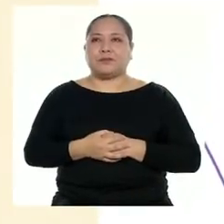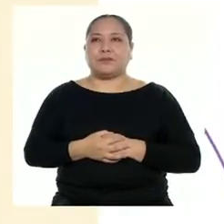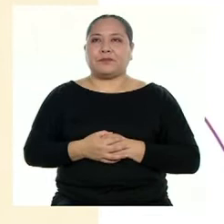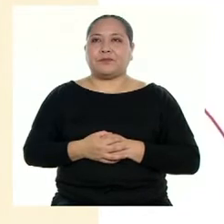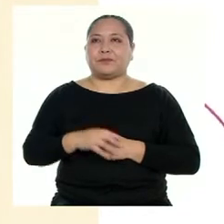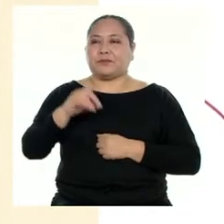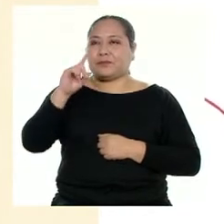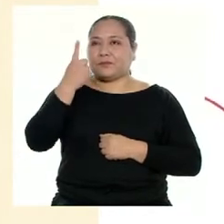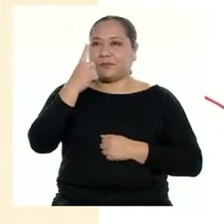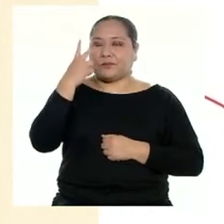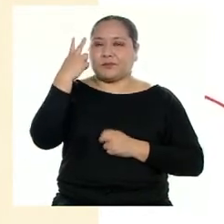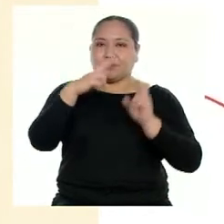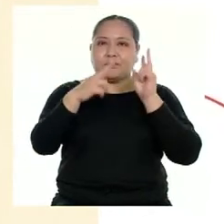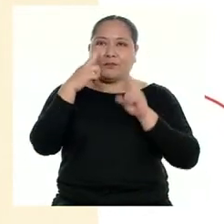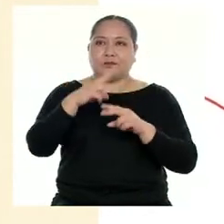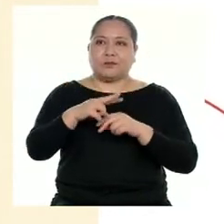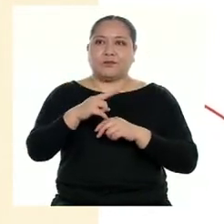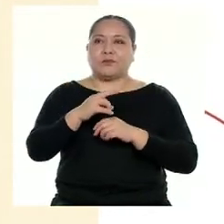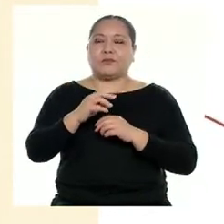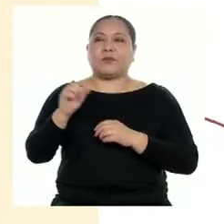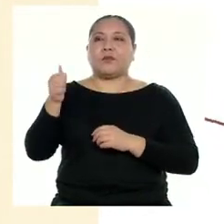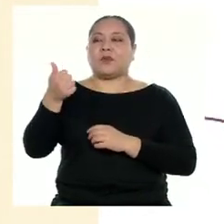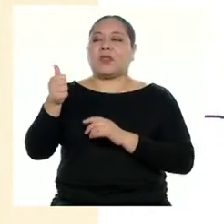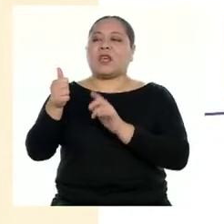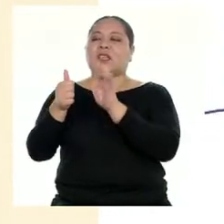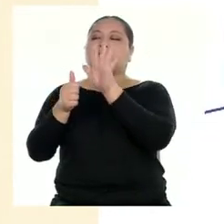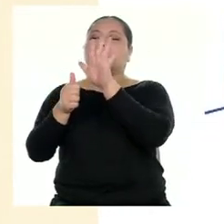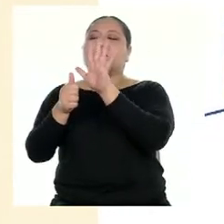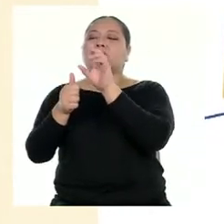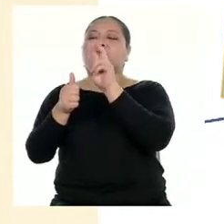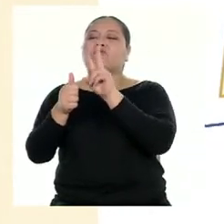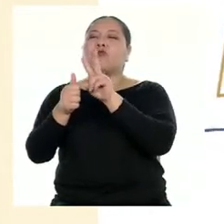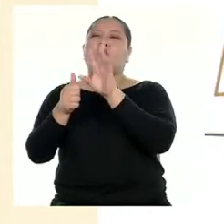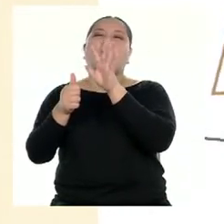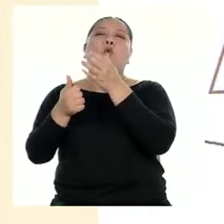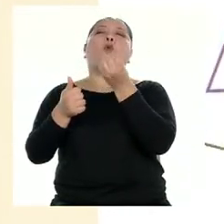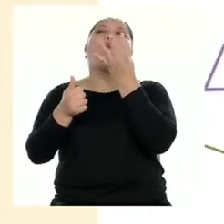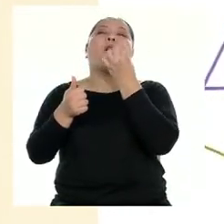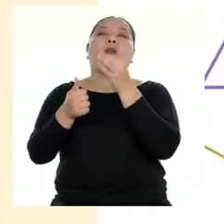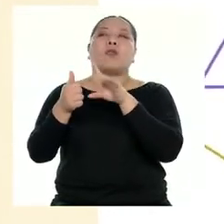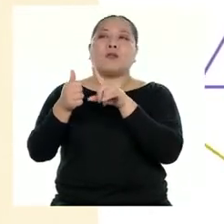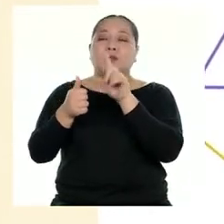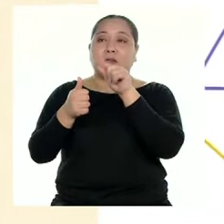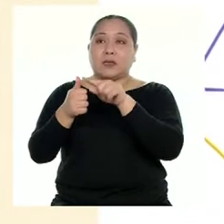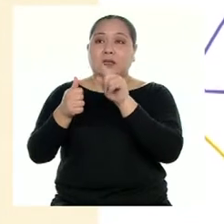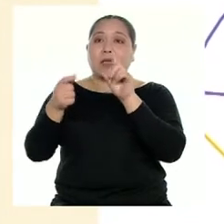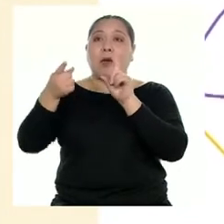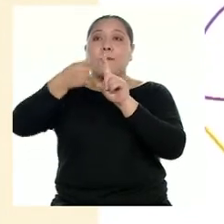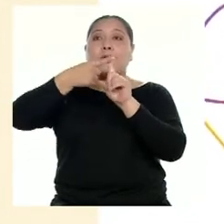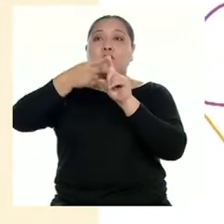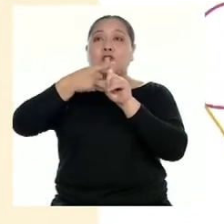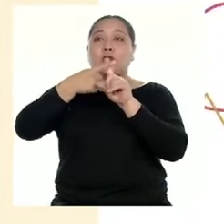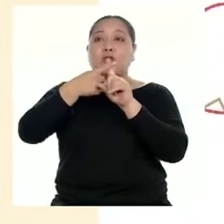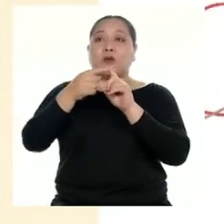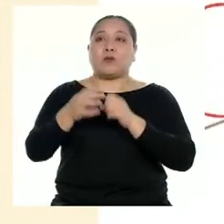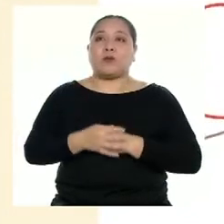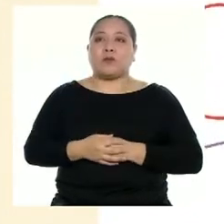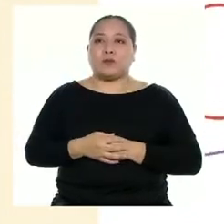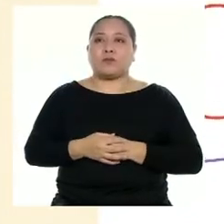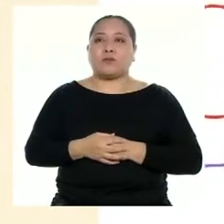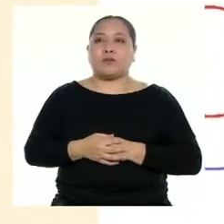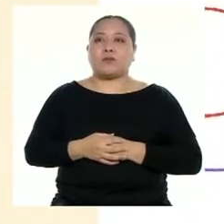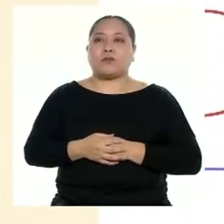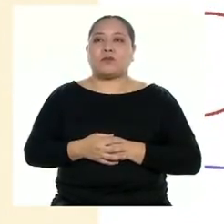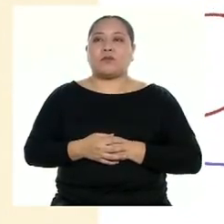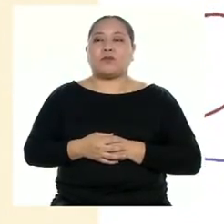Primero, observamos el exponente en la base 10. Luego, si el exponente es positivo, movemos la coma